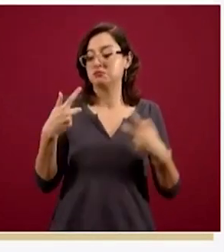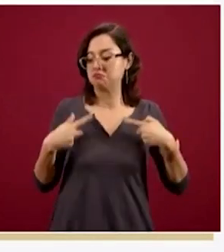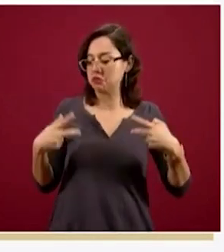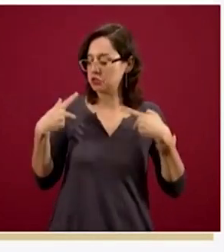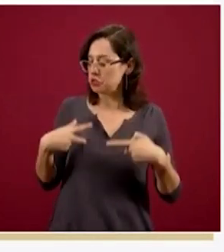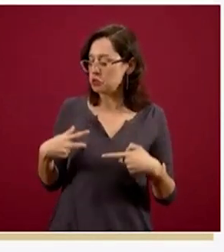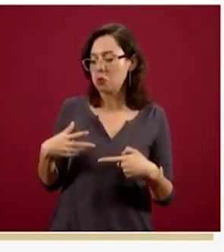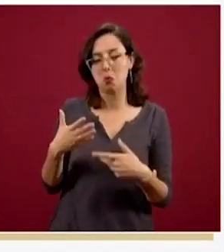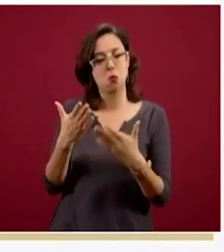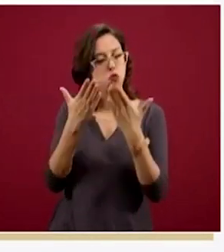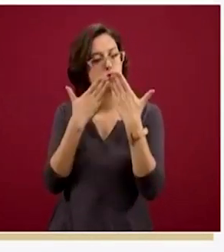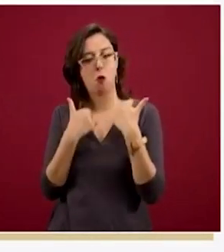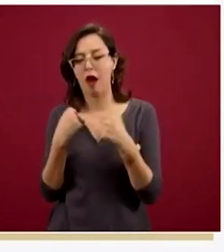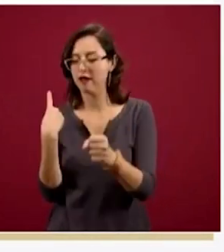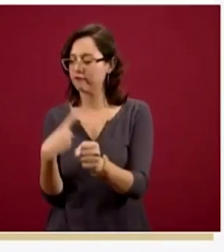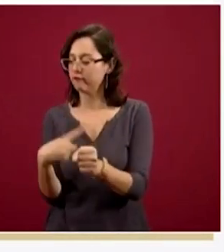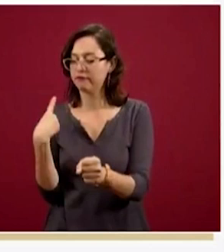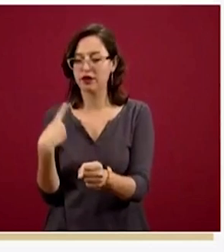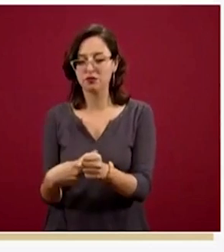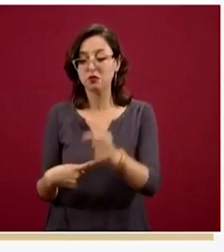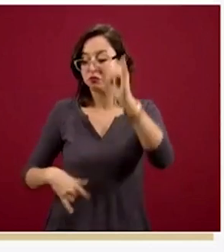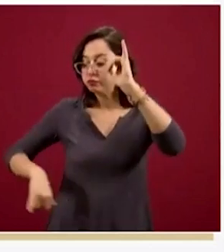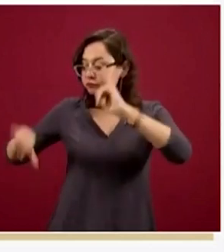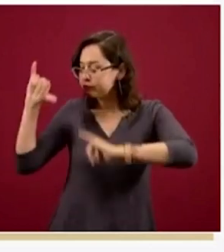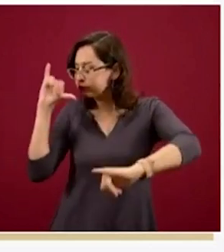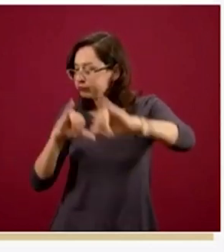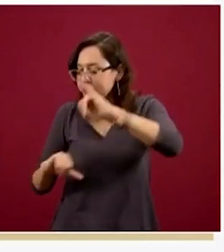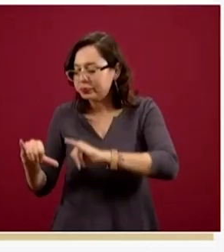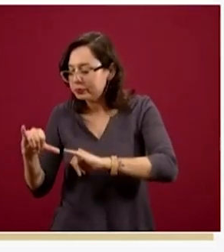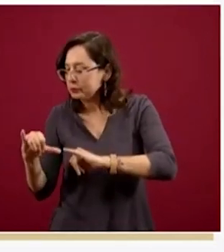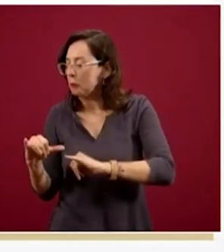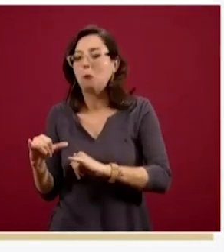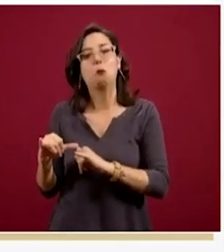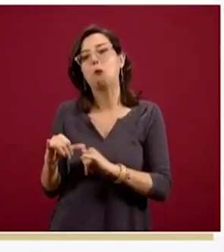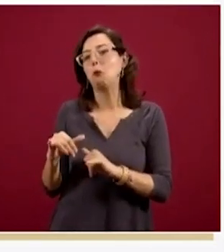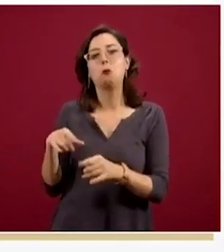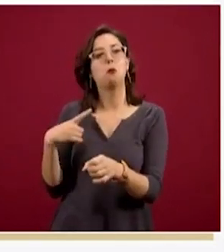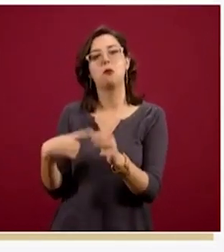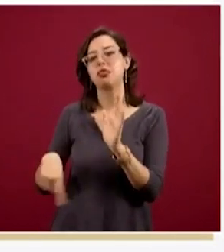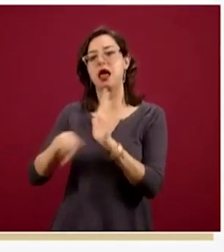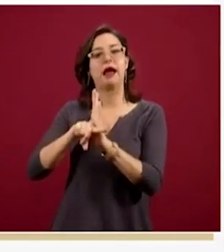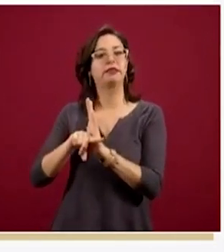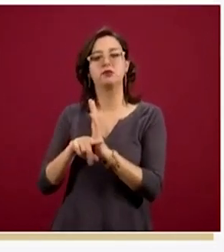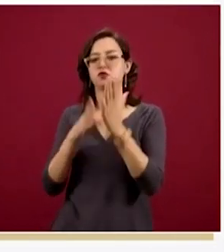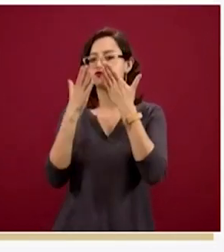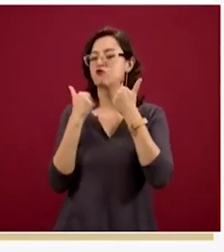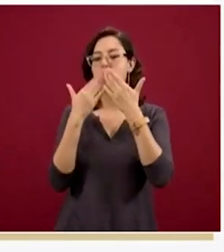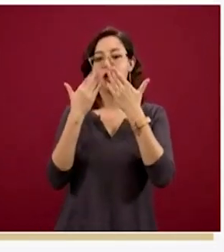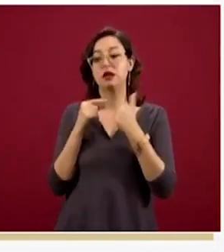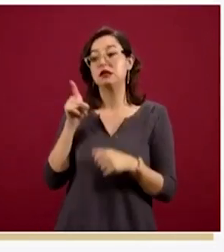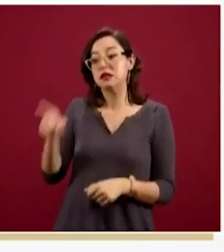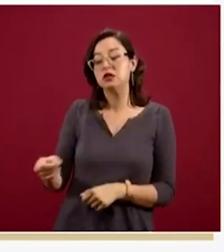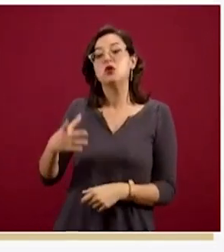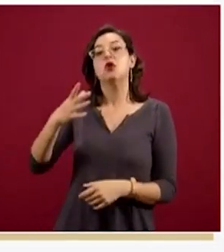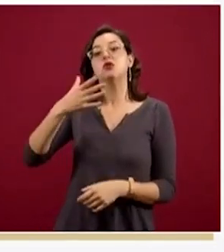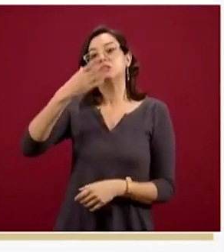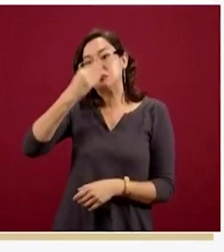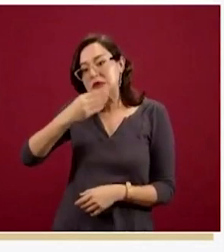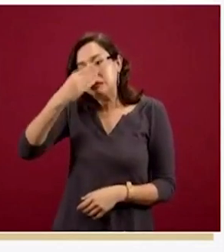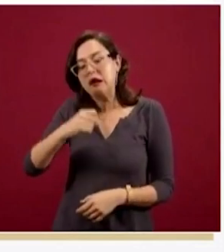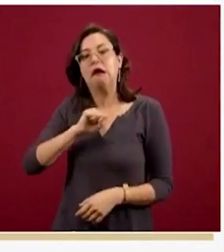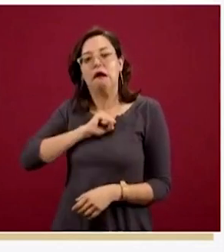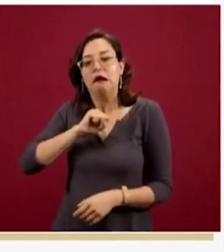negativizados, es decir, que sus resultados, su prueba de laboratorio fue negativa, por lo tanto, su infección respiratoria aguda